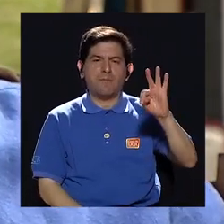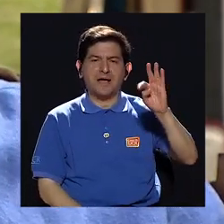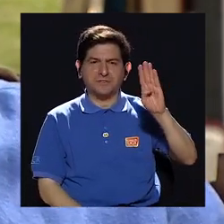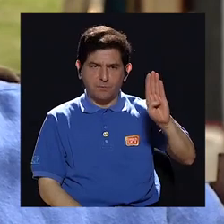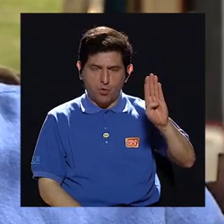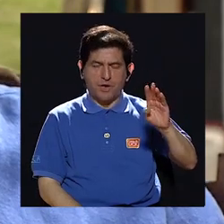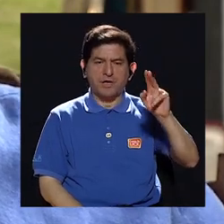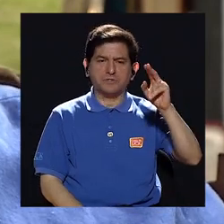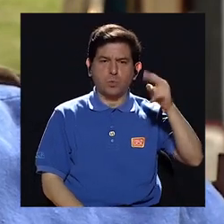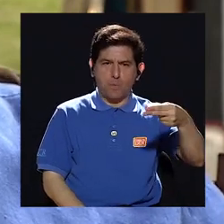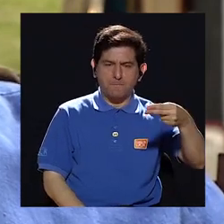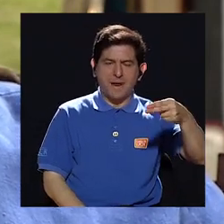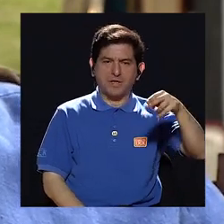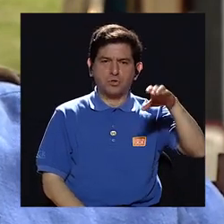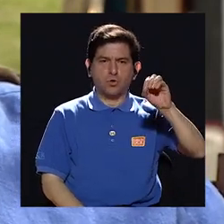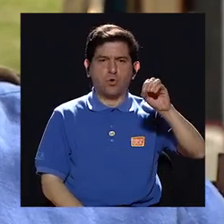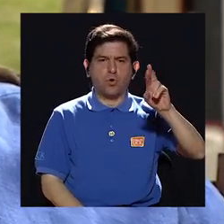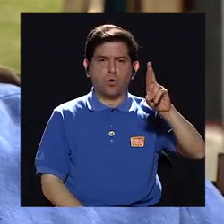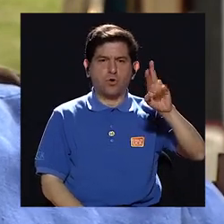Humberto Ortega.